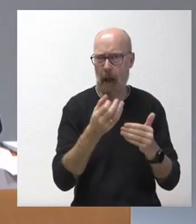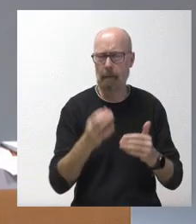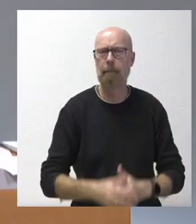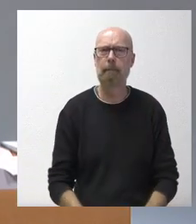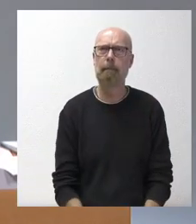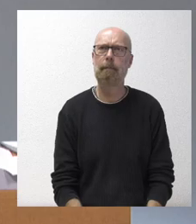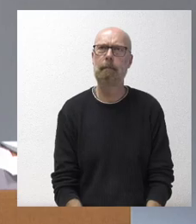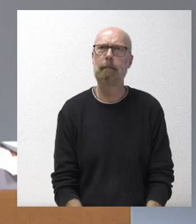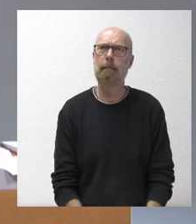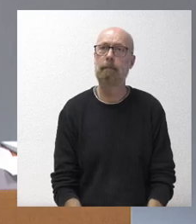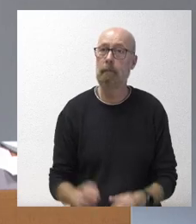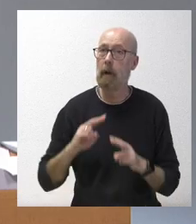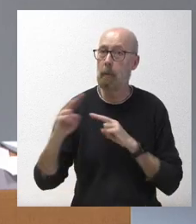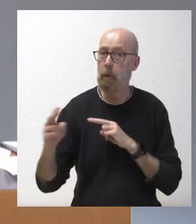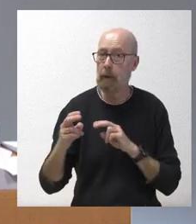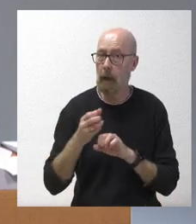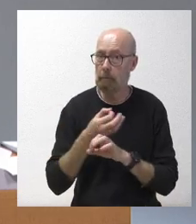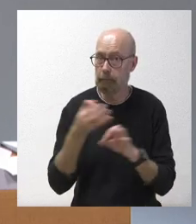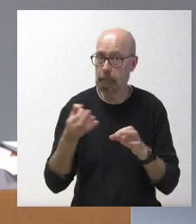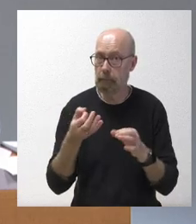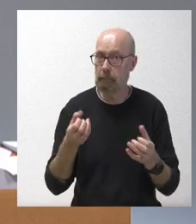No sé si he contestado suficientemente a la pregunta.